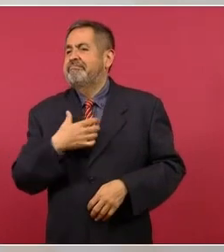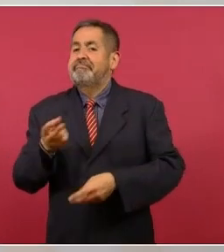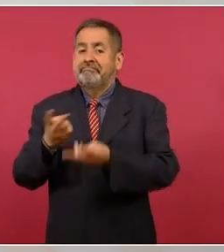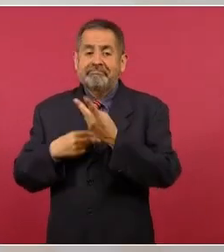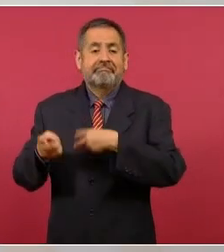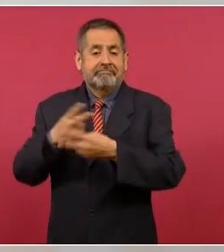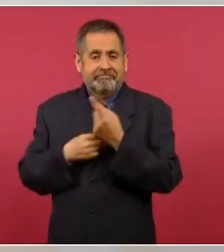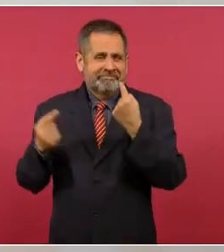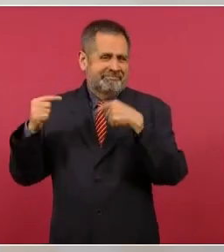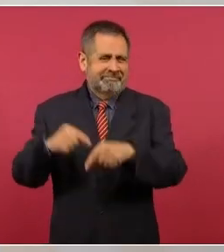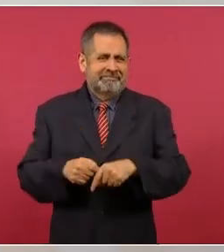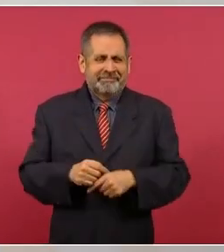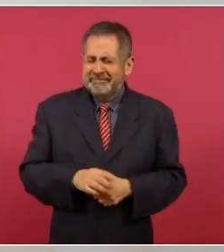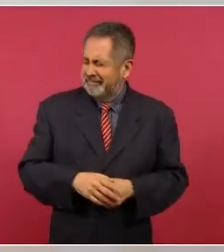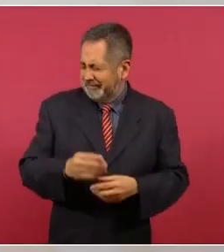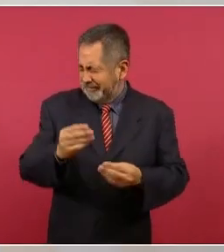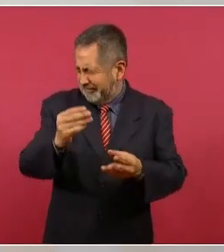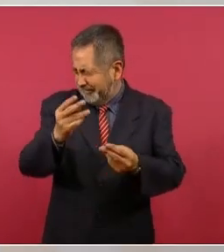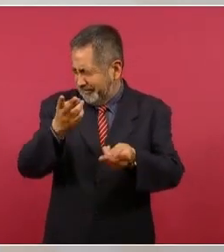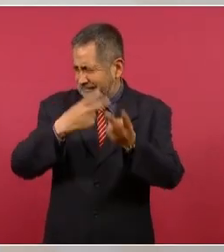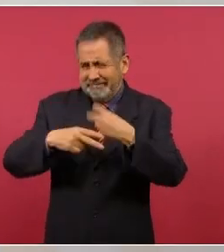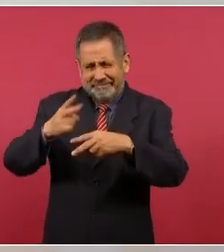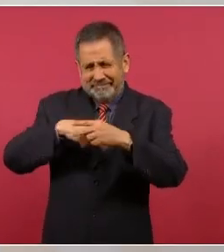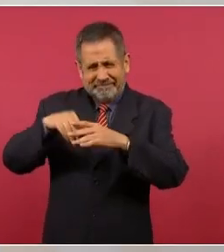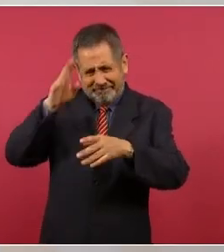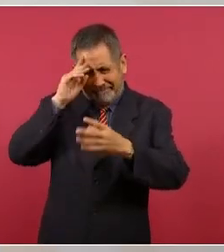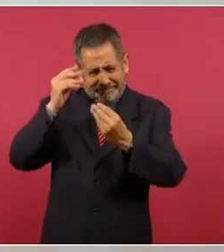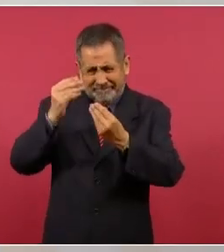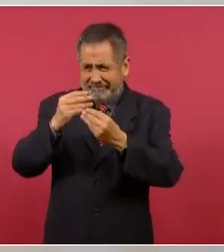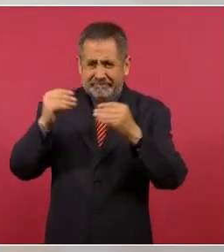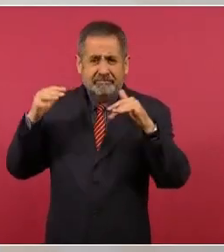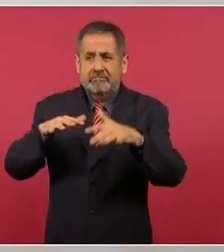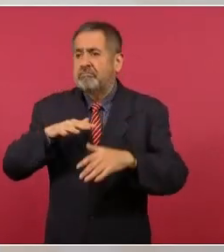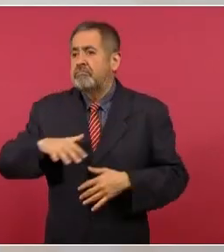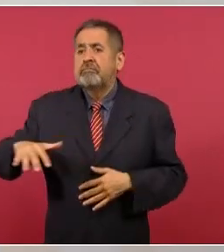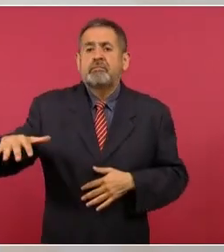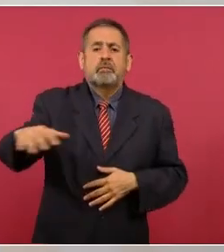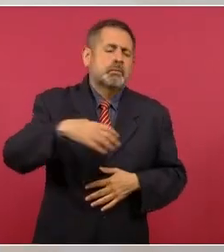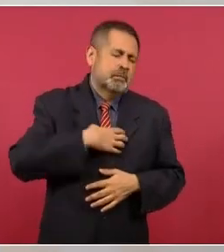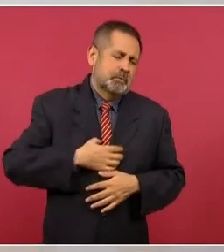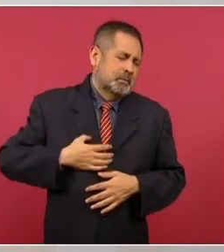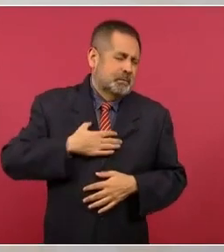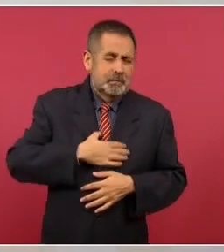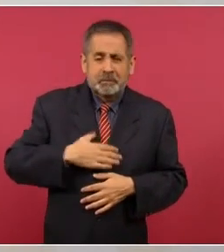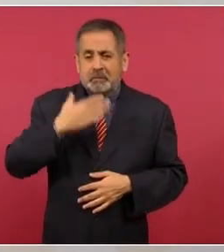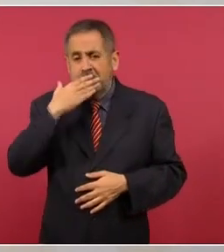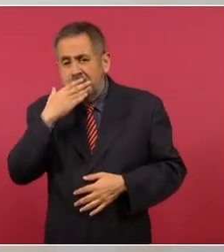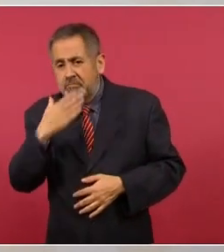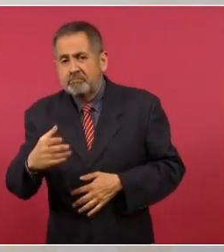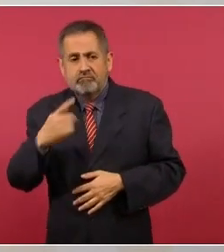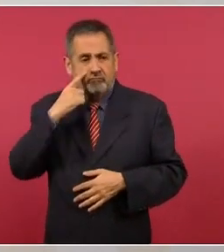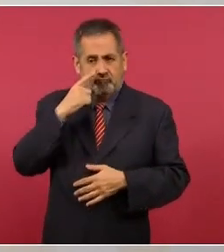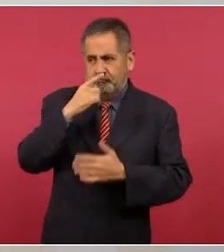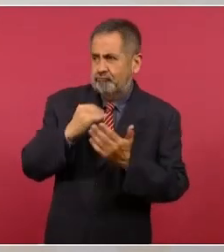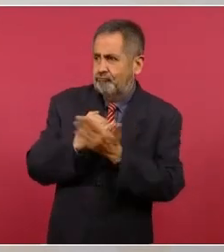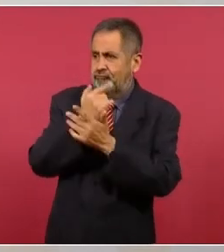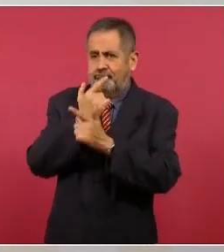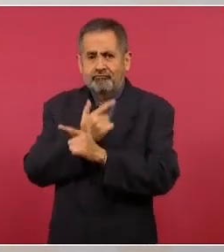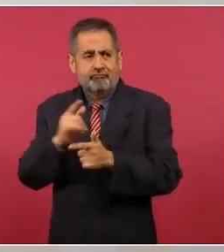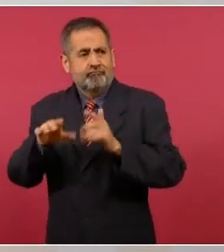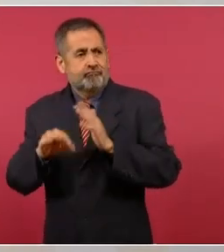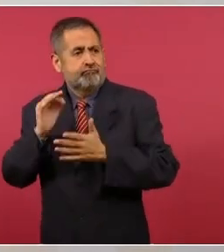Vienen muchísimos acarreados que están contentos de que haya una auténtica democracia en nuestro país.